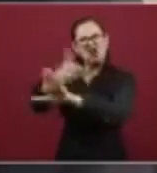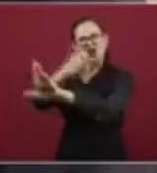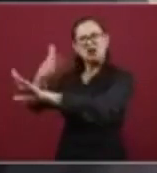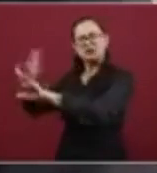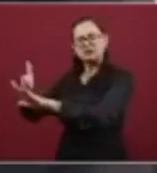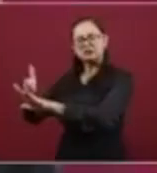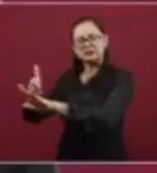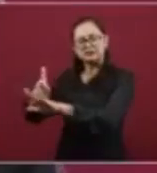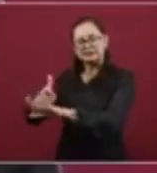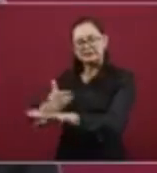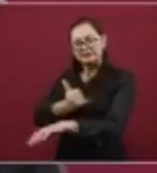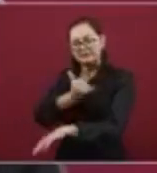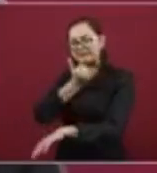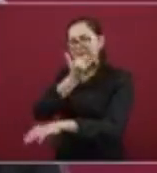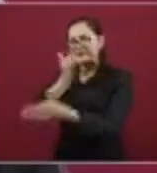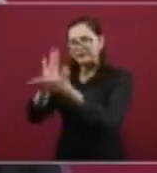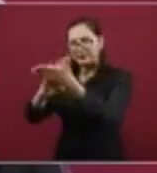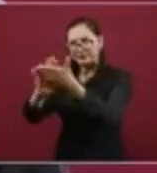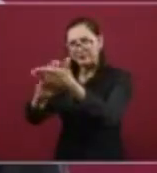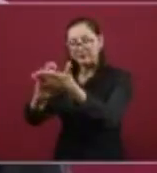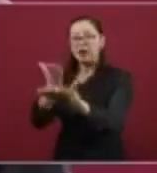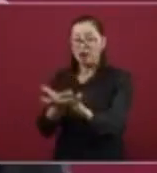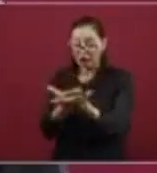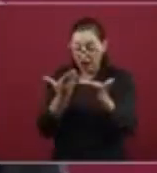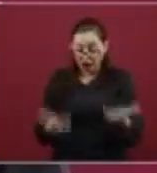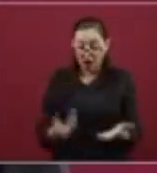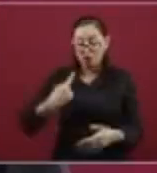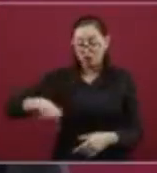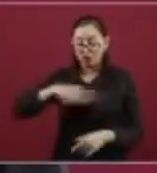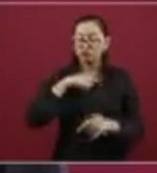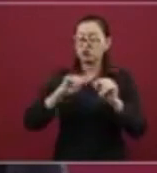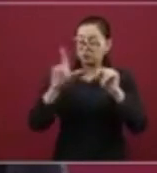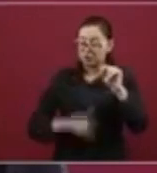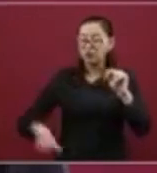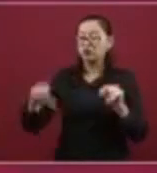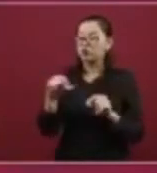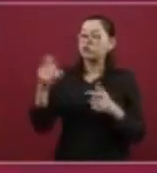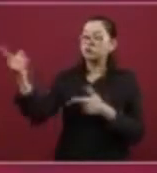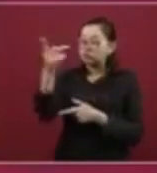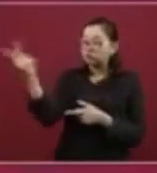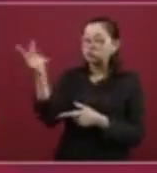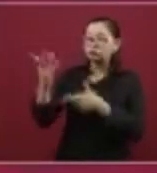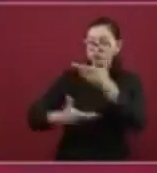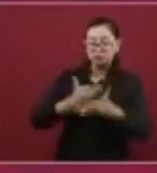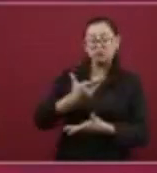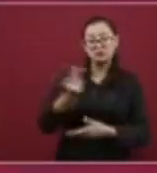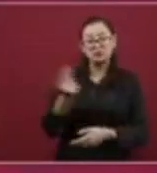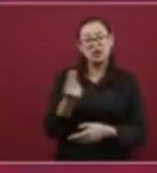Yo, en representación del Estado mexicano, voy a pedir perdón a los pueblos yaquis